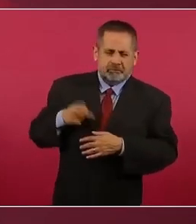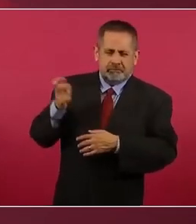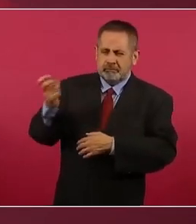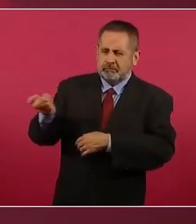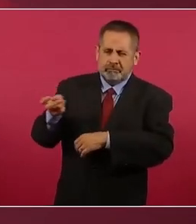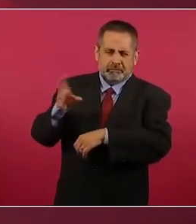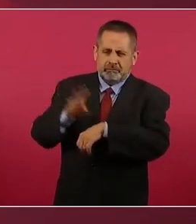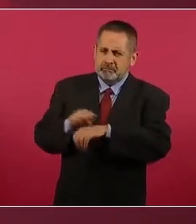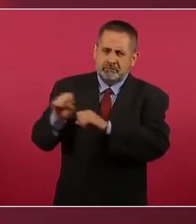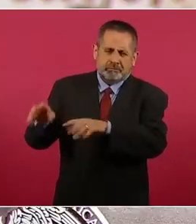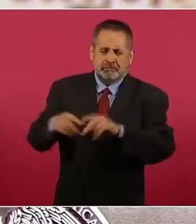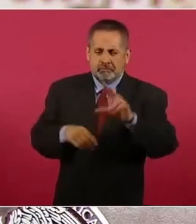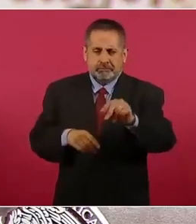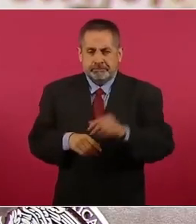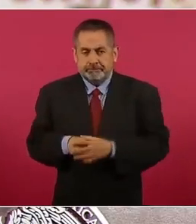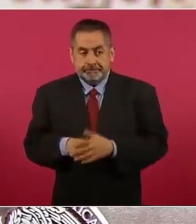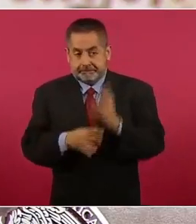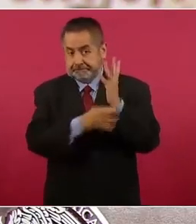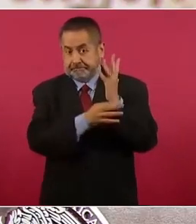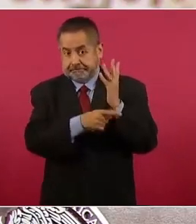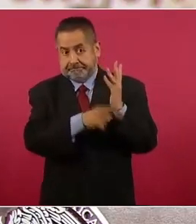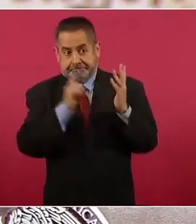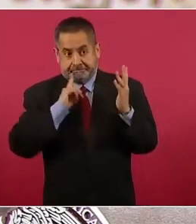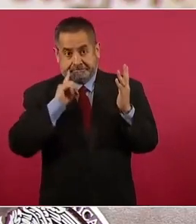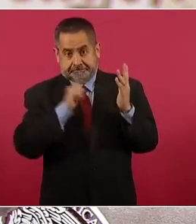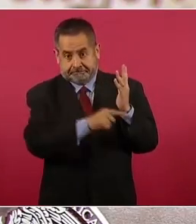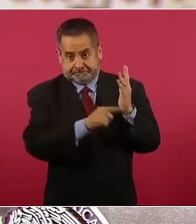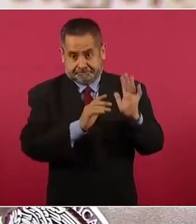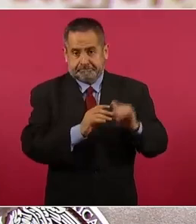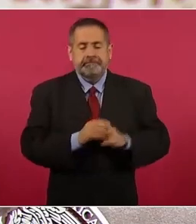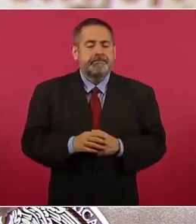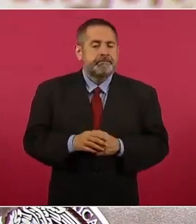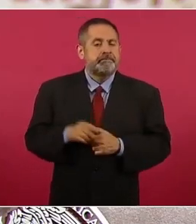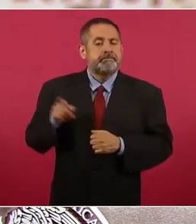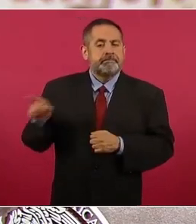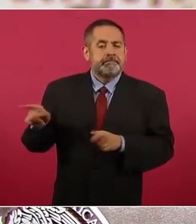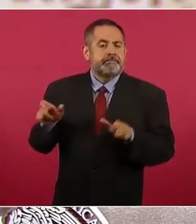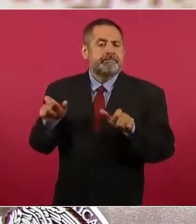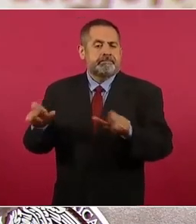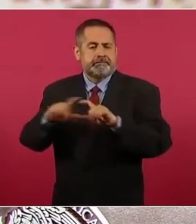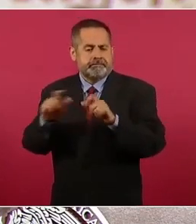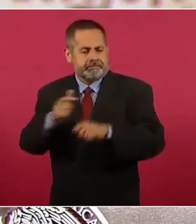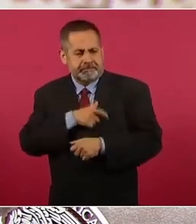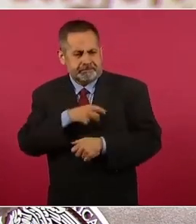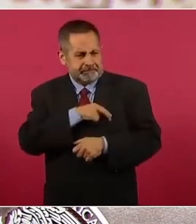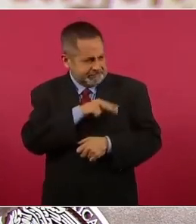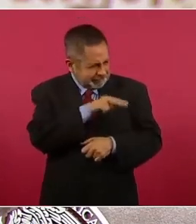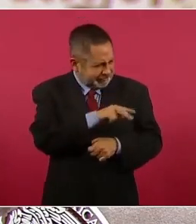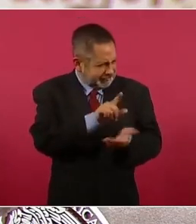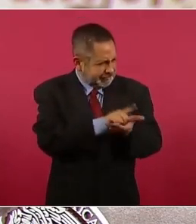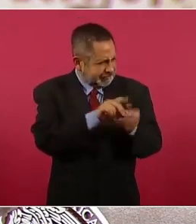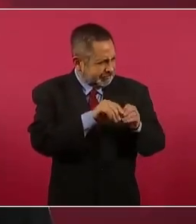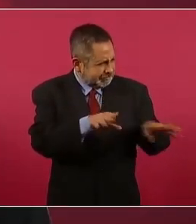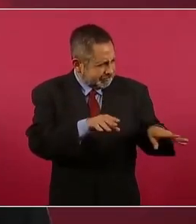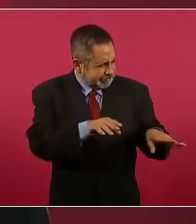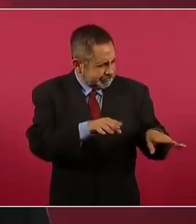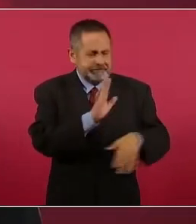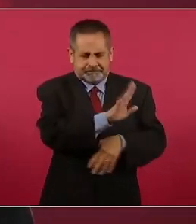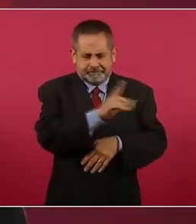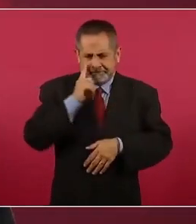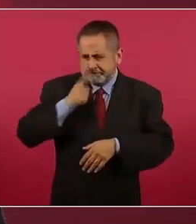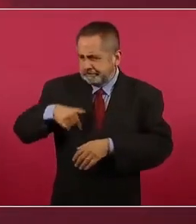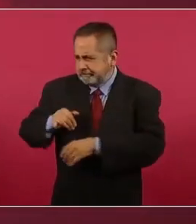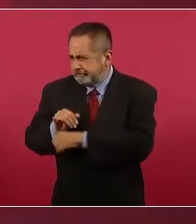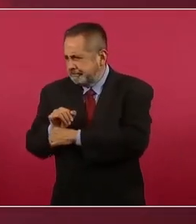impune. Por su parte, la Guardia Nacional ordenó investigar lo publicado por la presidenta de Causa Común